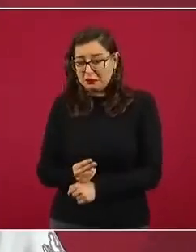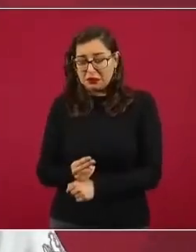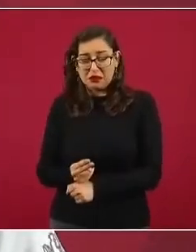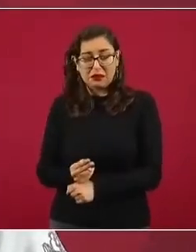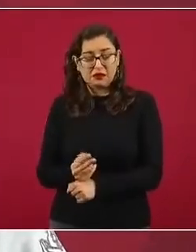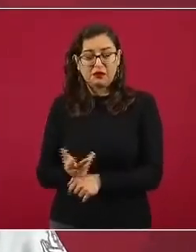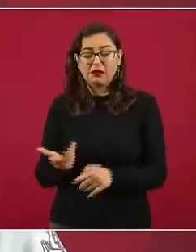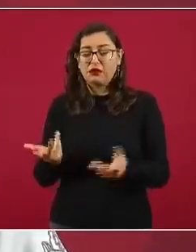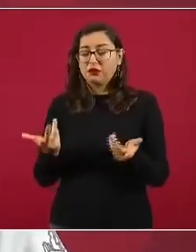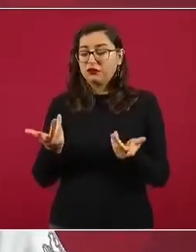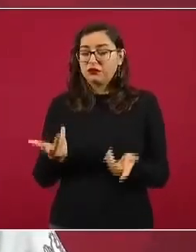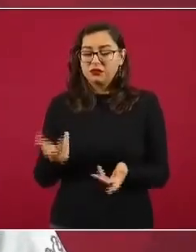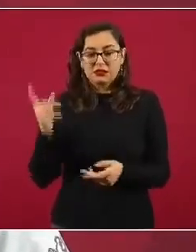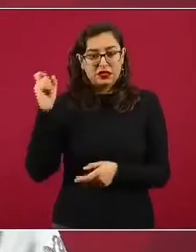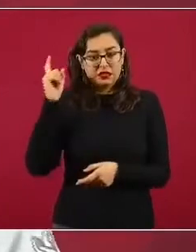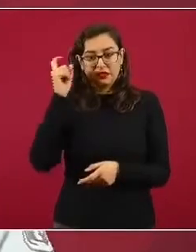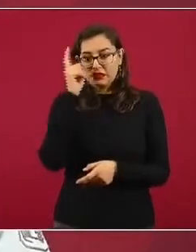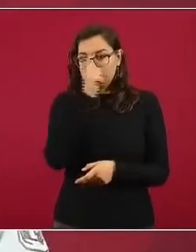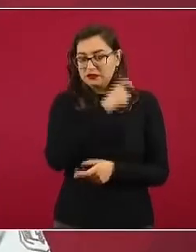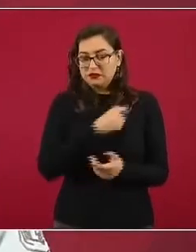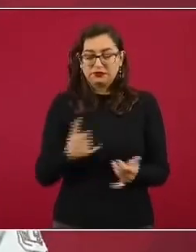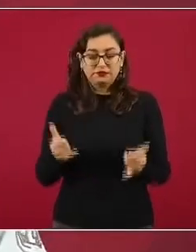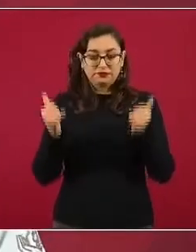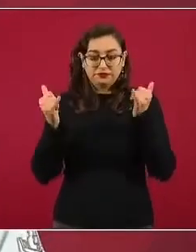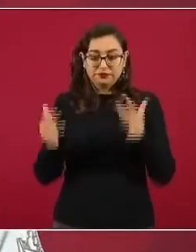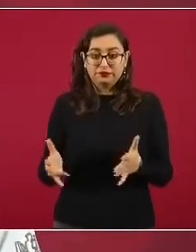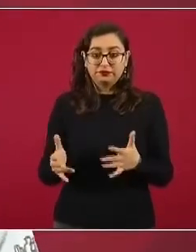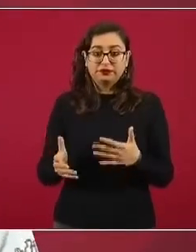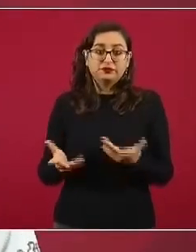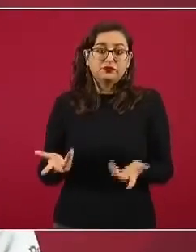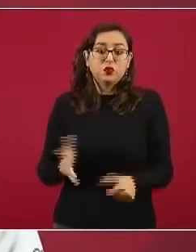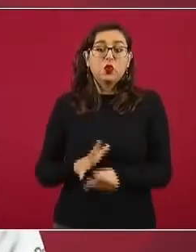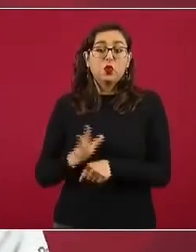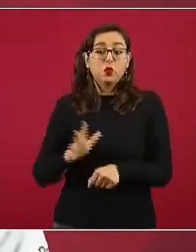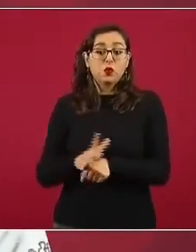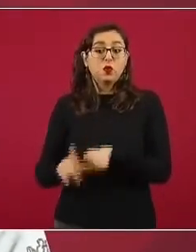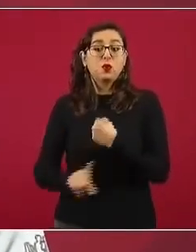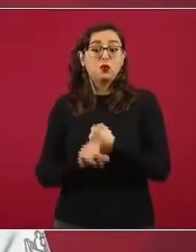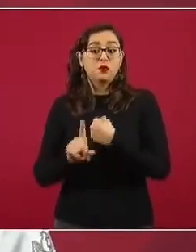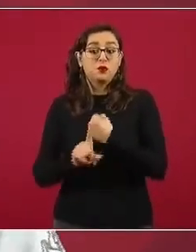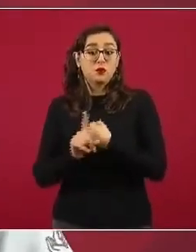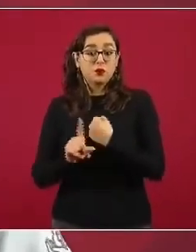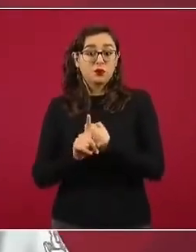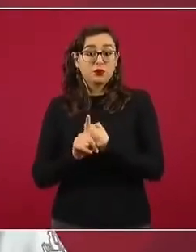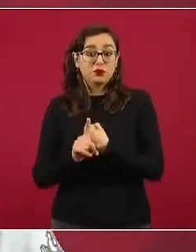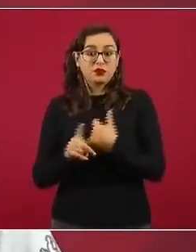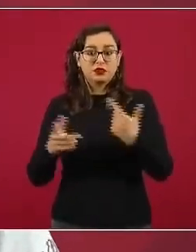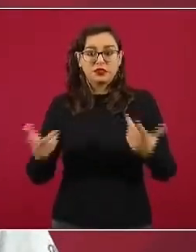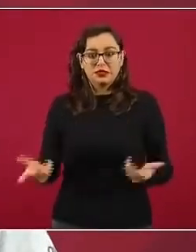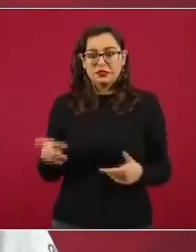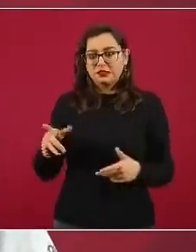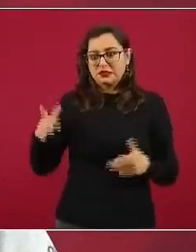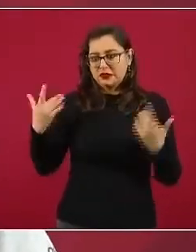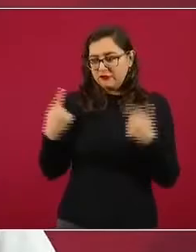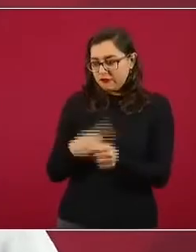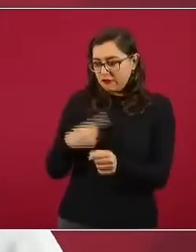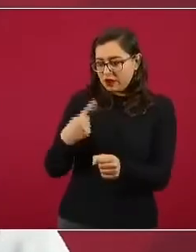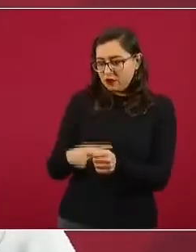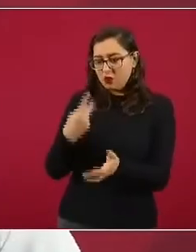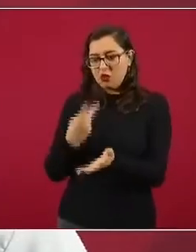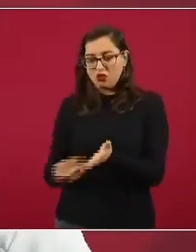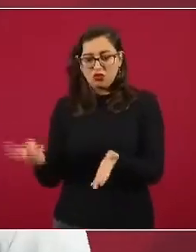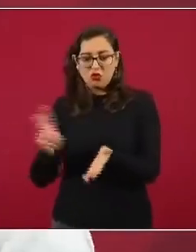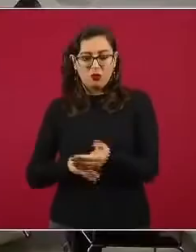parte del problema que tiene el paciente todavía estresarlo más con